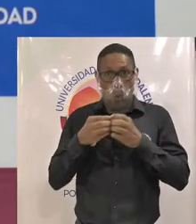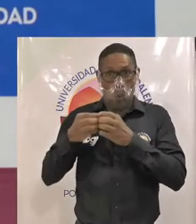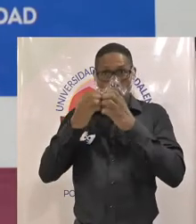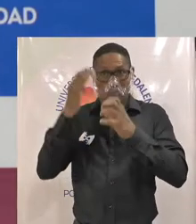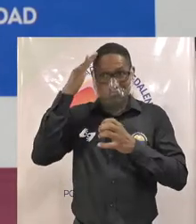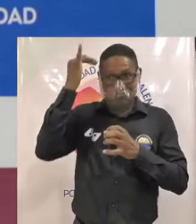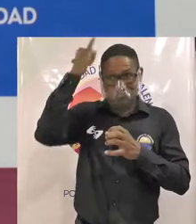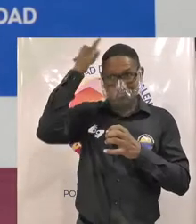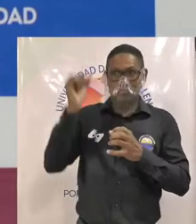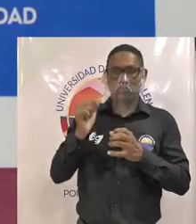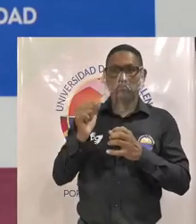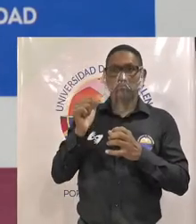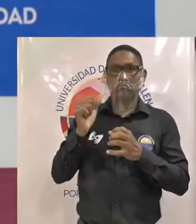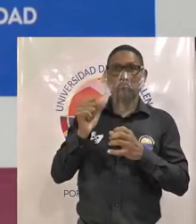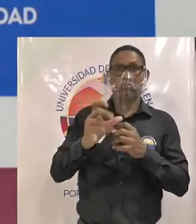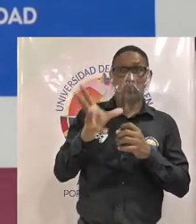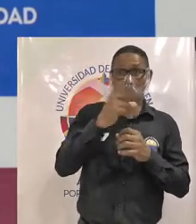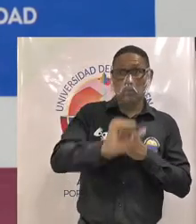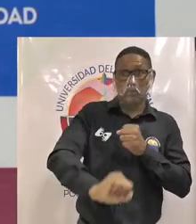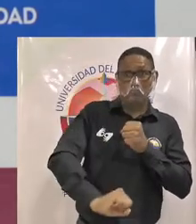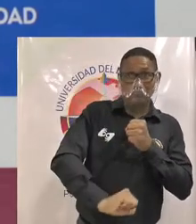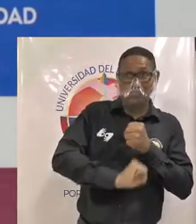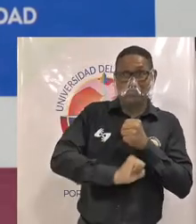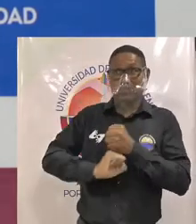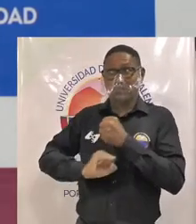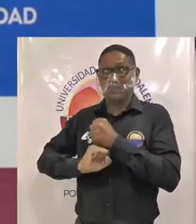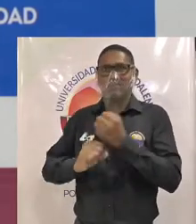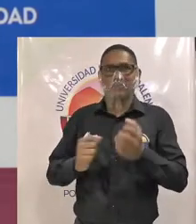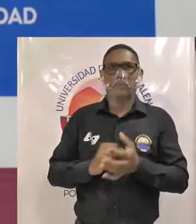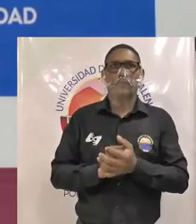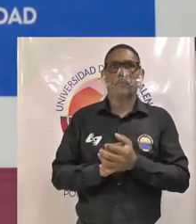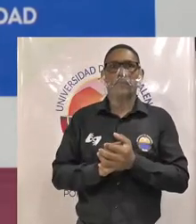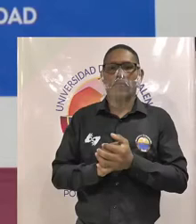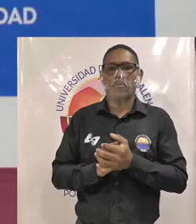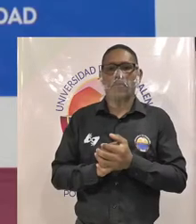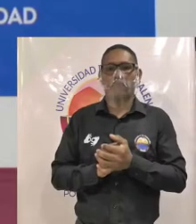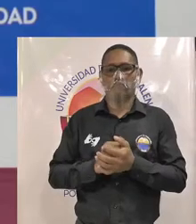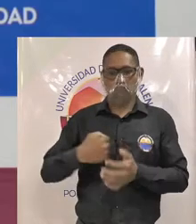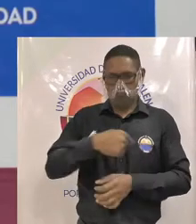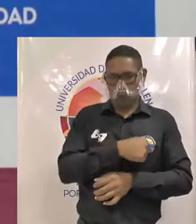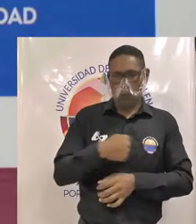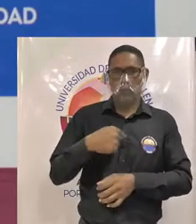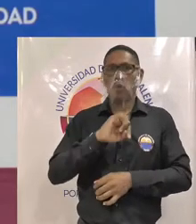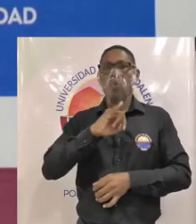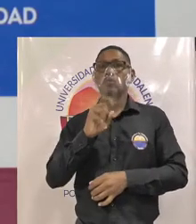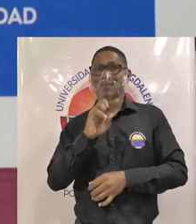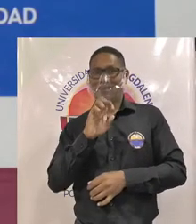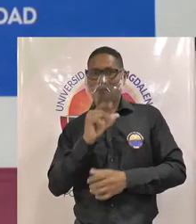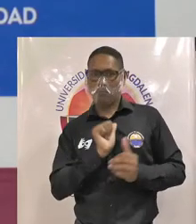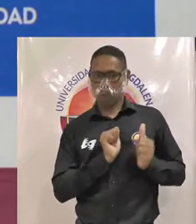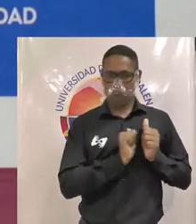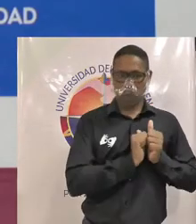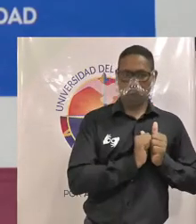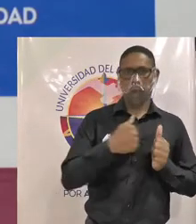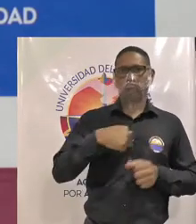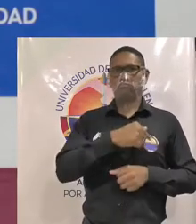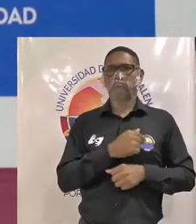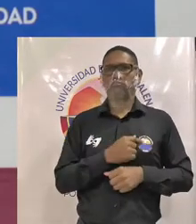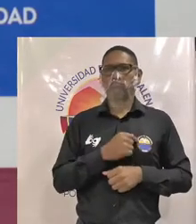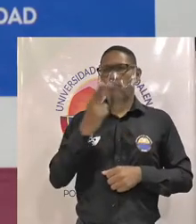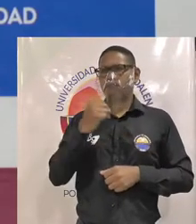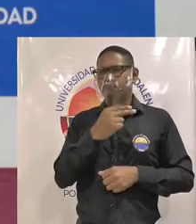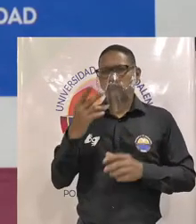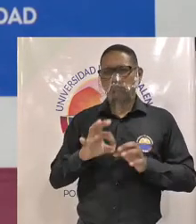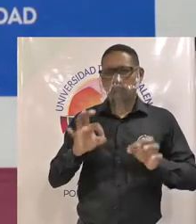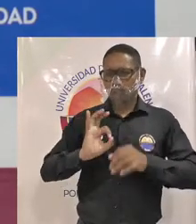todos los que nos apoyan nosotros con el profesor José Rafael estamos proponiendo para el compromiso con la